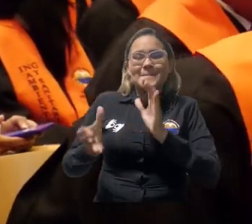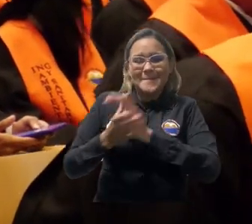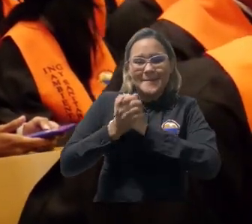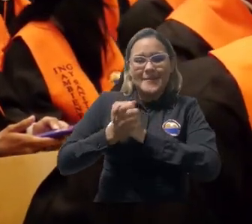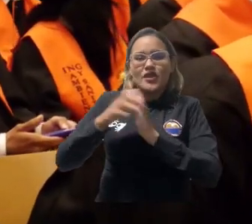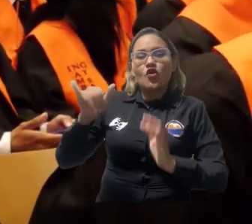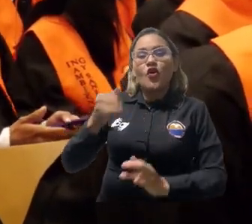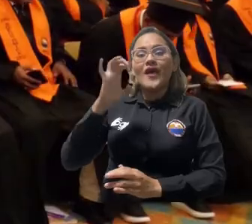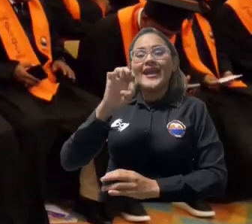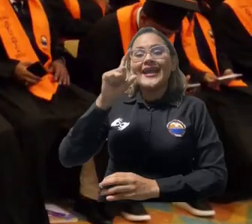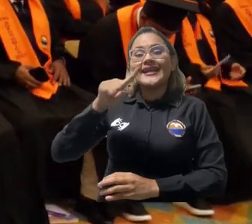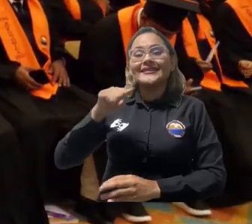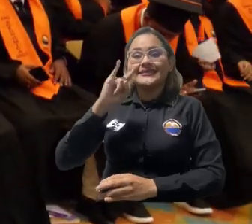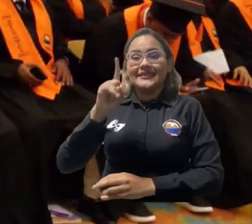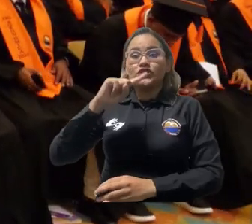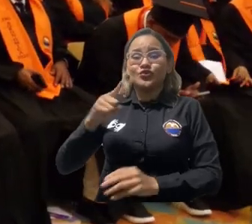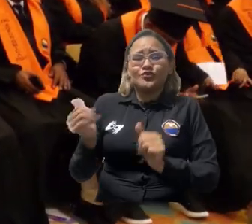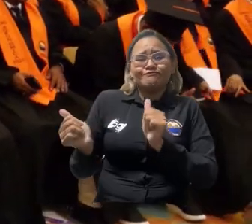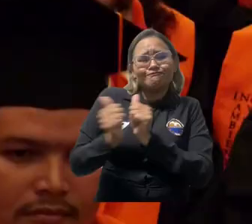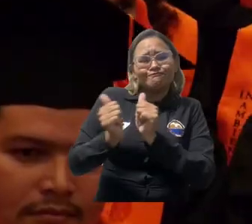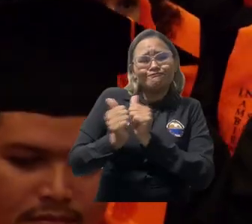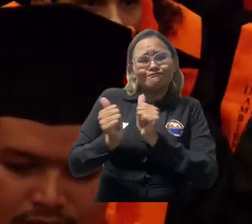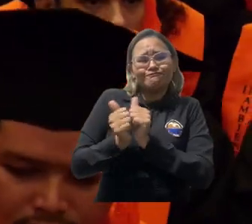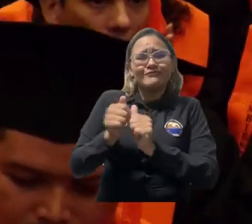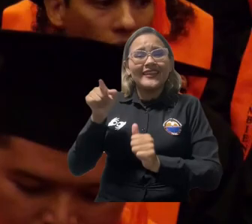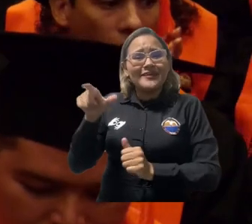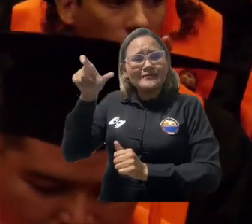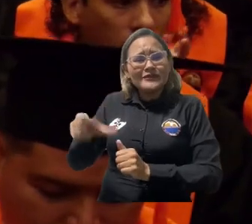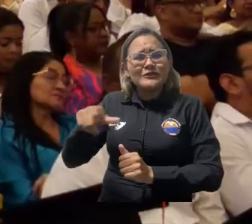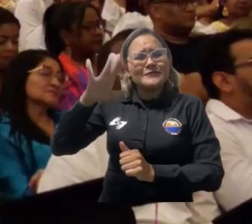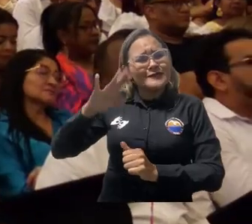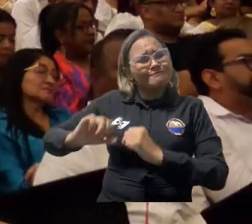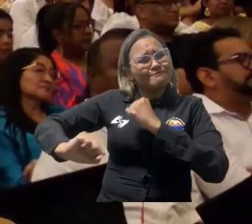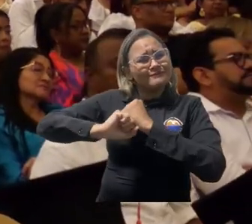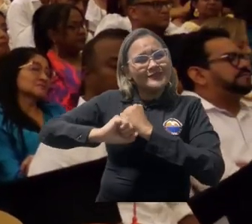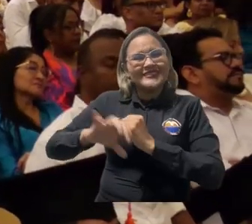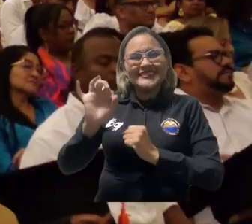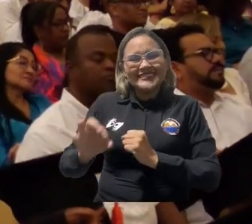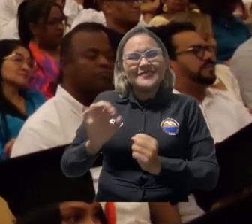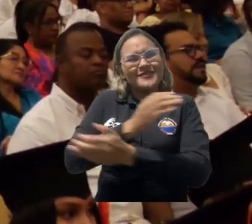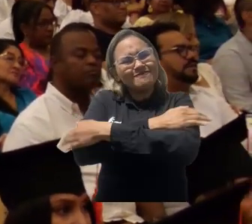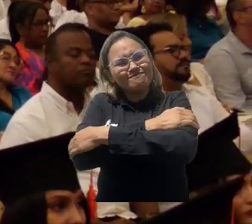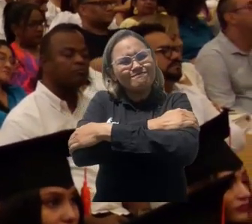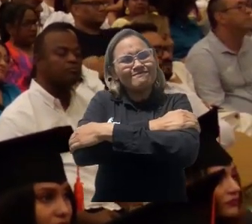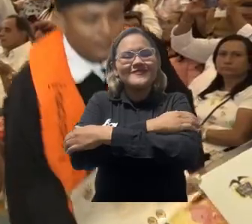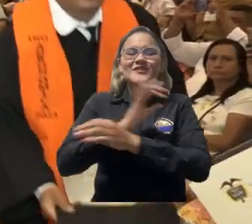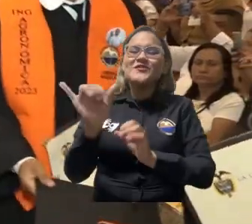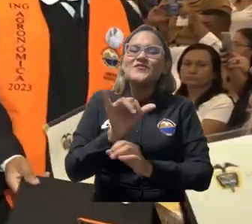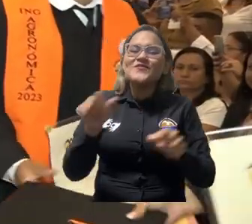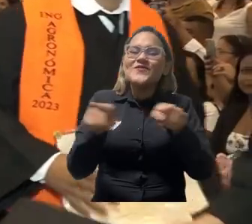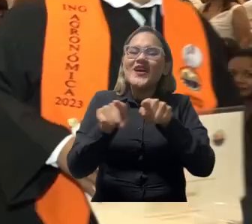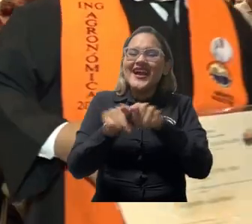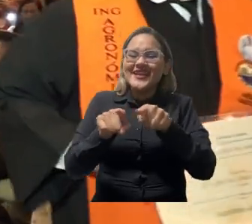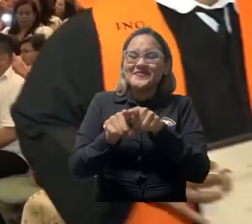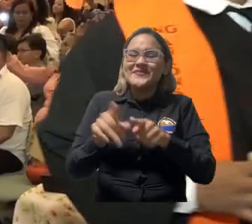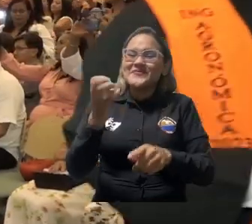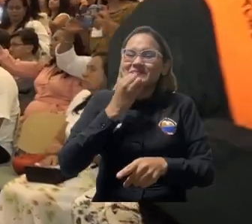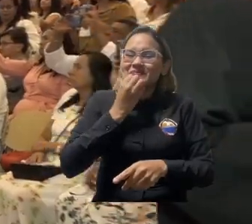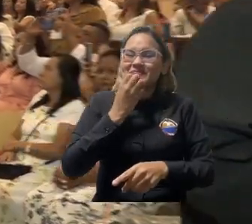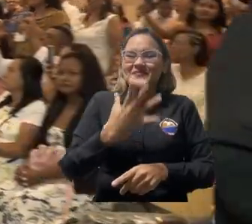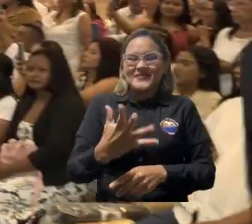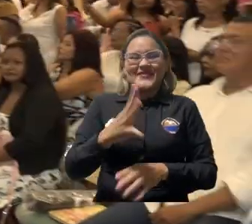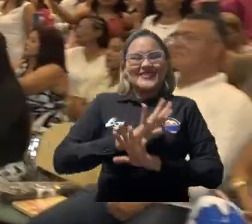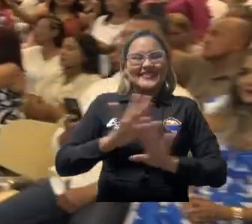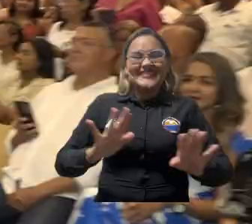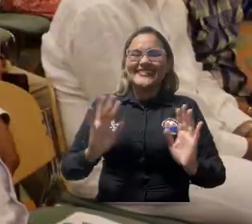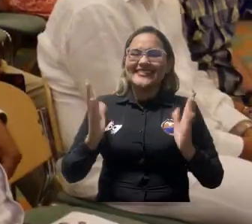el abogado Jesús Alcides Arisa, quien lo acompañó en la ceremonia, fue gratificante para él. Un abrazo entre dos hermanos